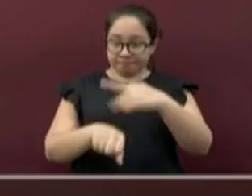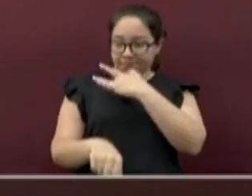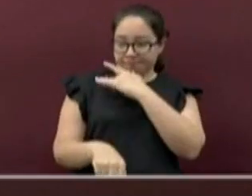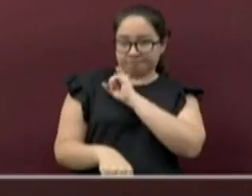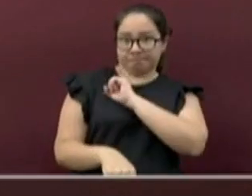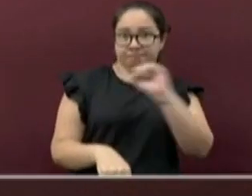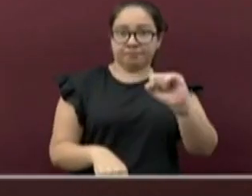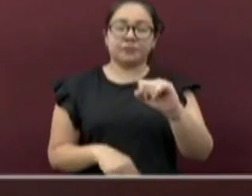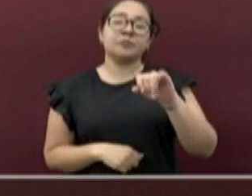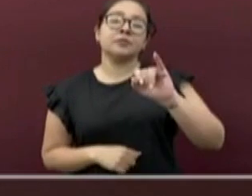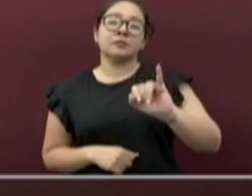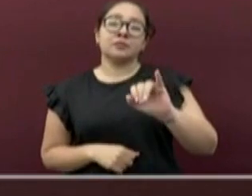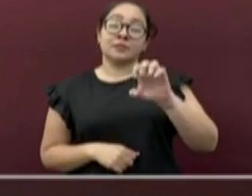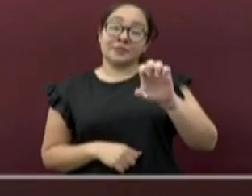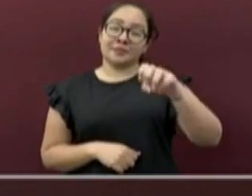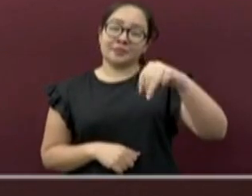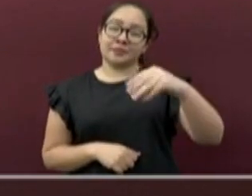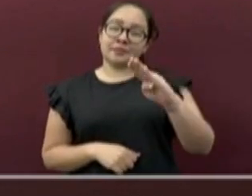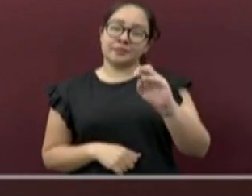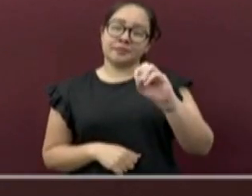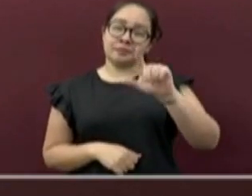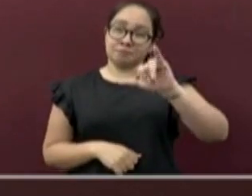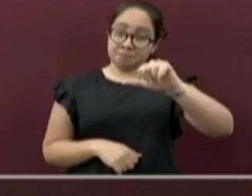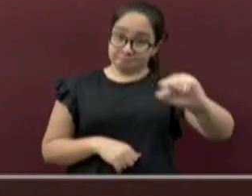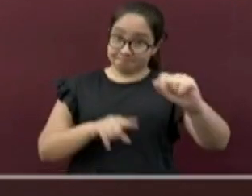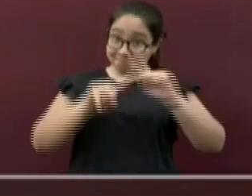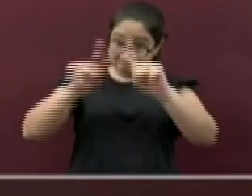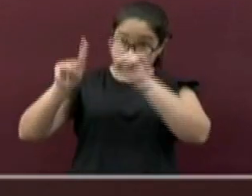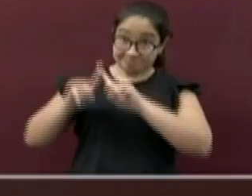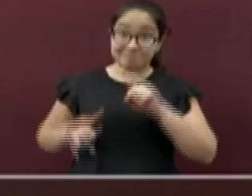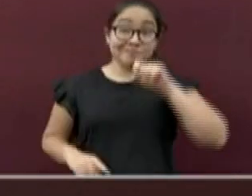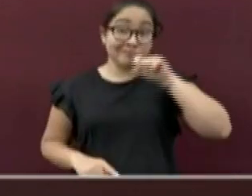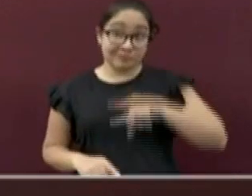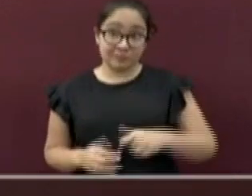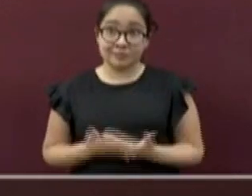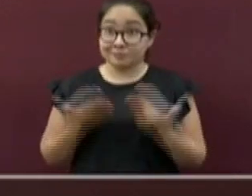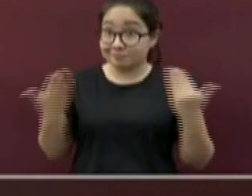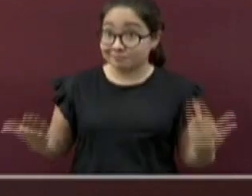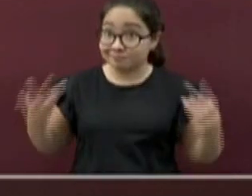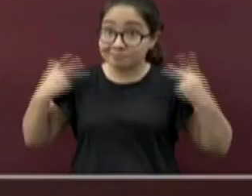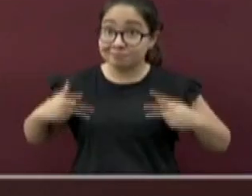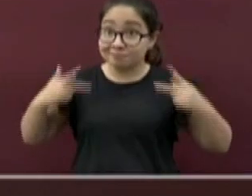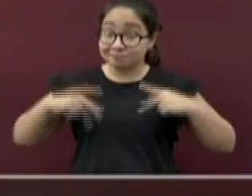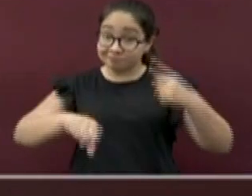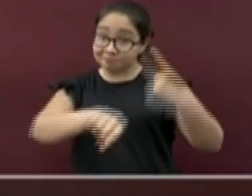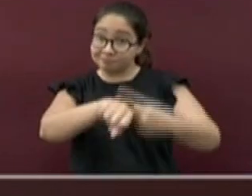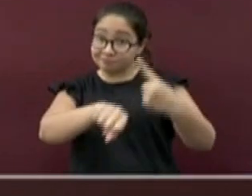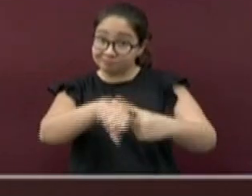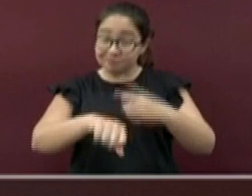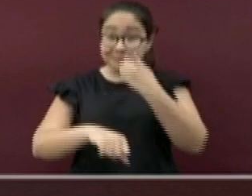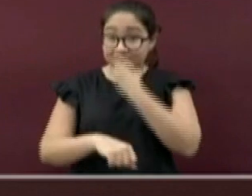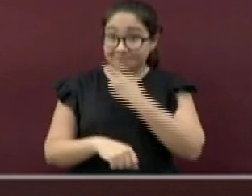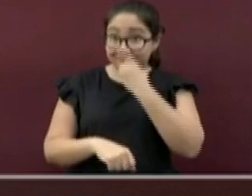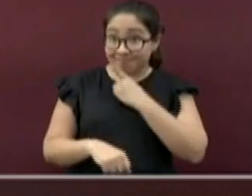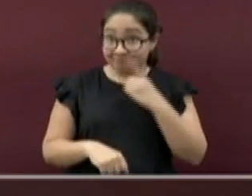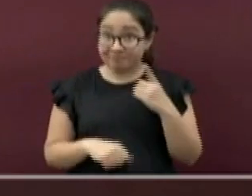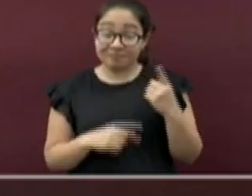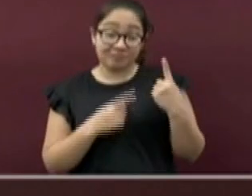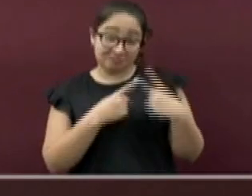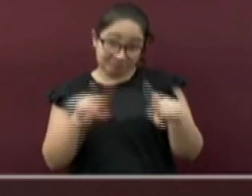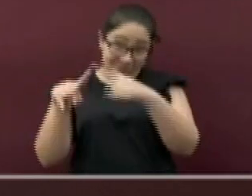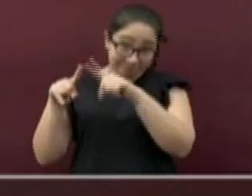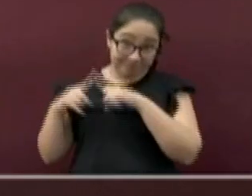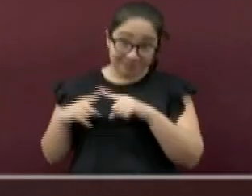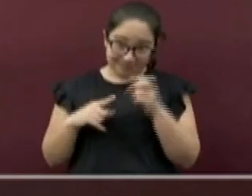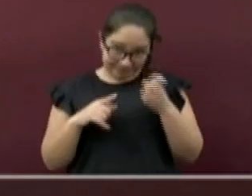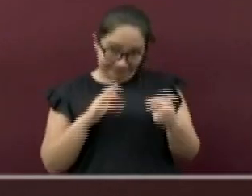Actualmente, una de nuestras mayores preocupaciones es que las personas que padecen enfermedades crónicas,